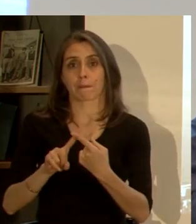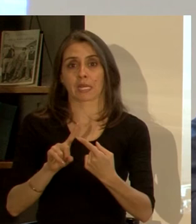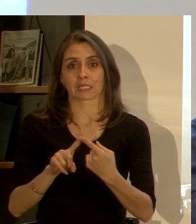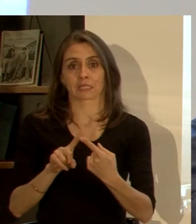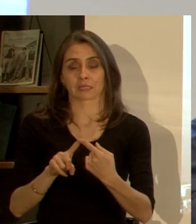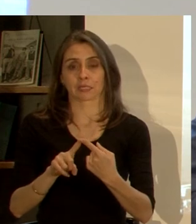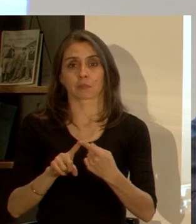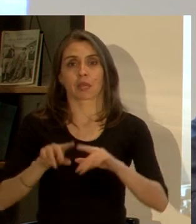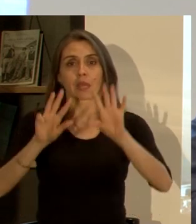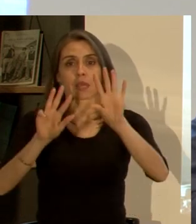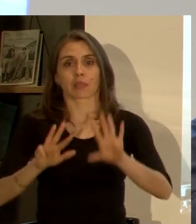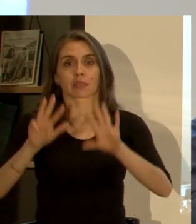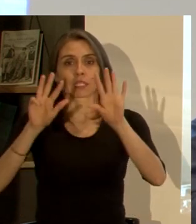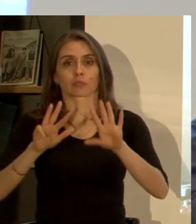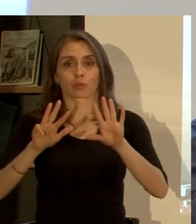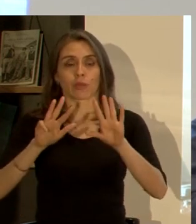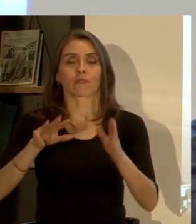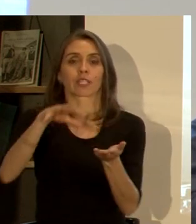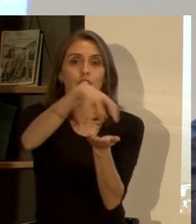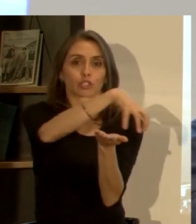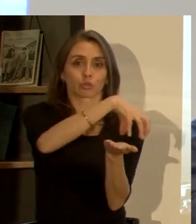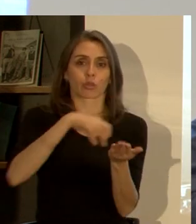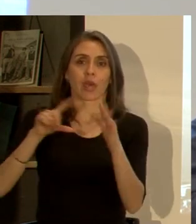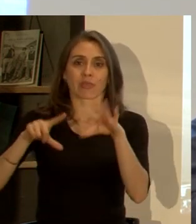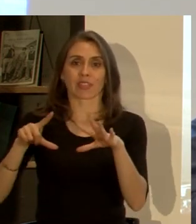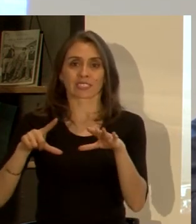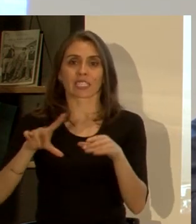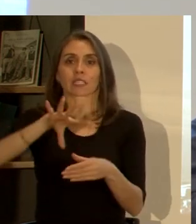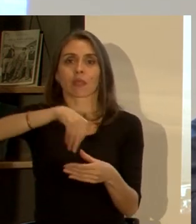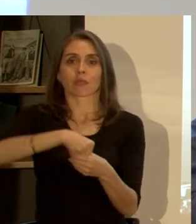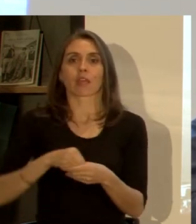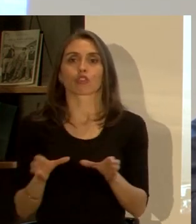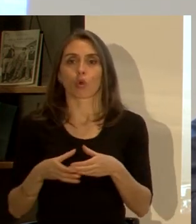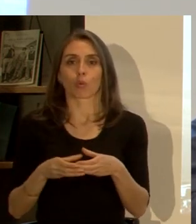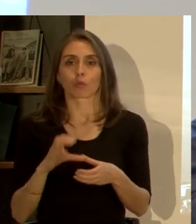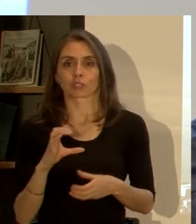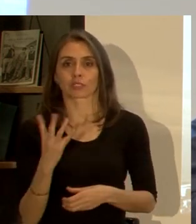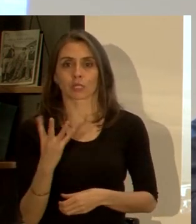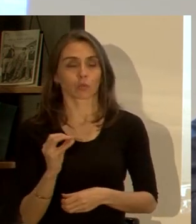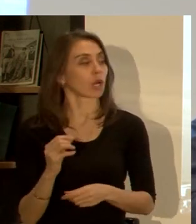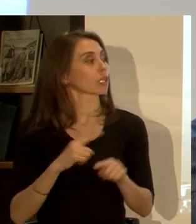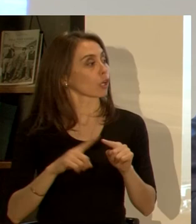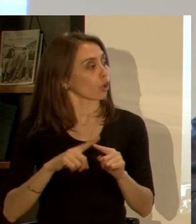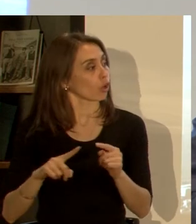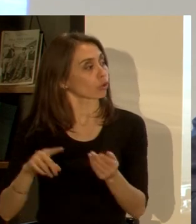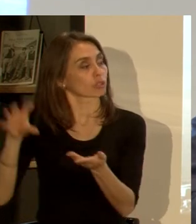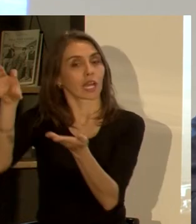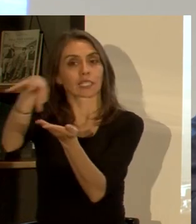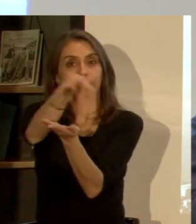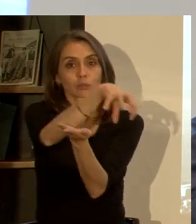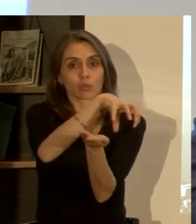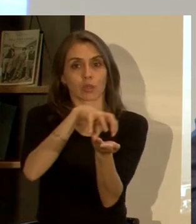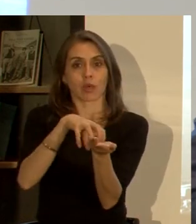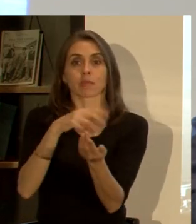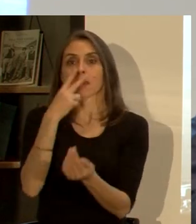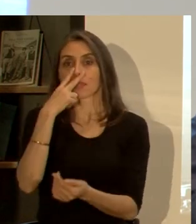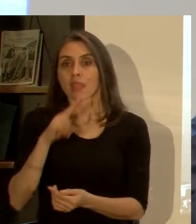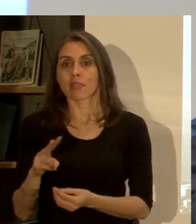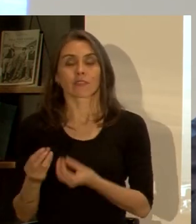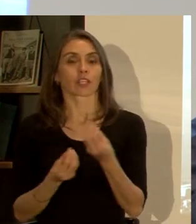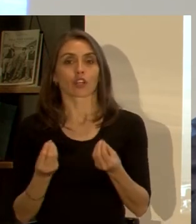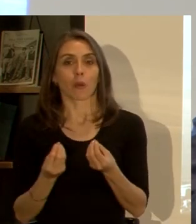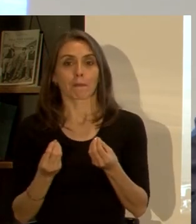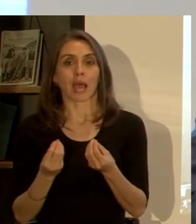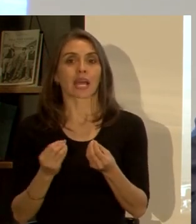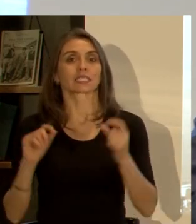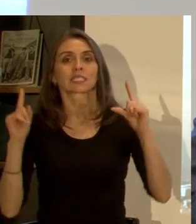las 19 17 ciudades que hacen parte del C40 sino varias docenas de otras ciudades que independiente de lo que esté pasando